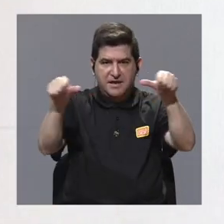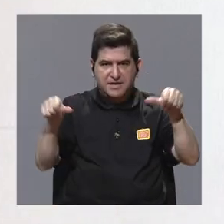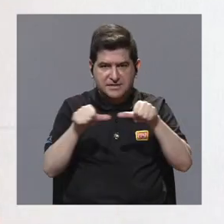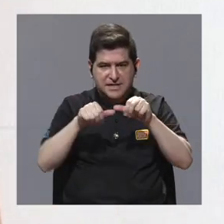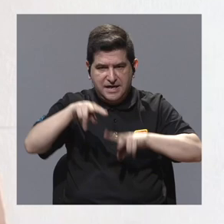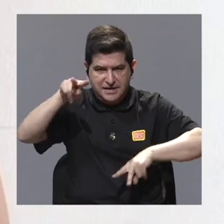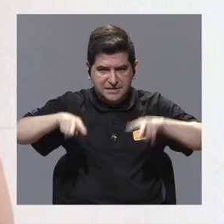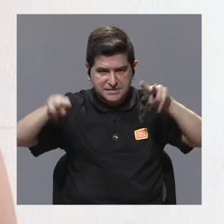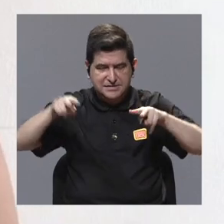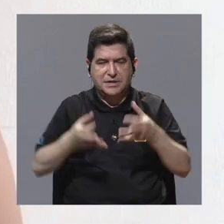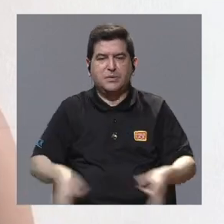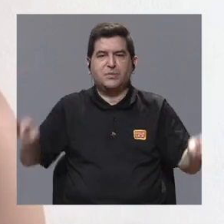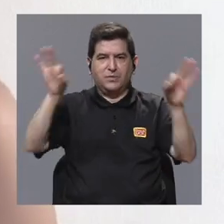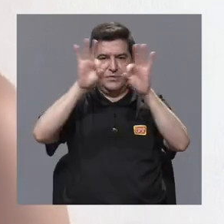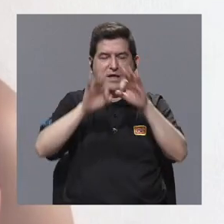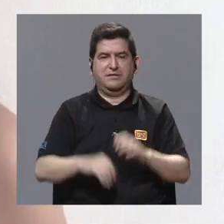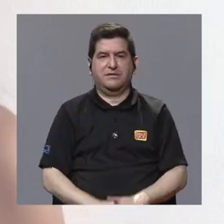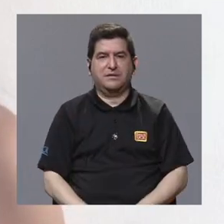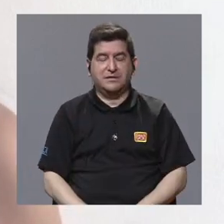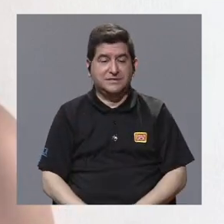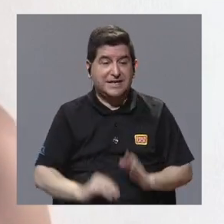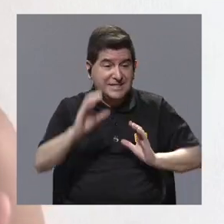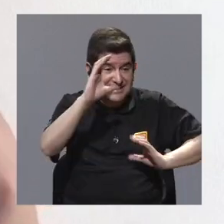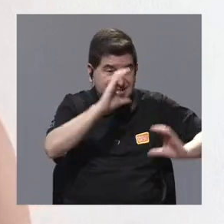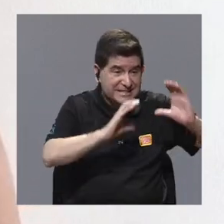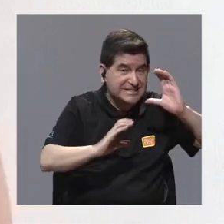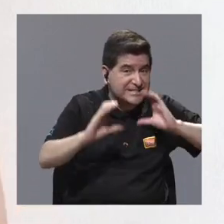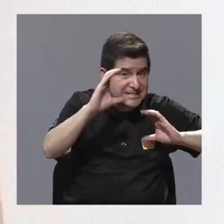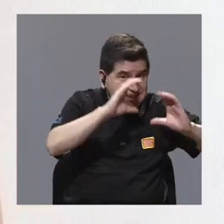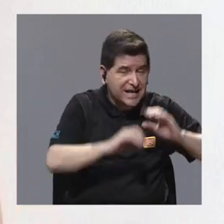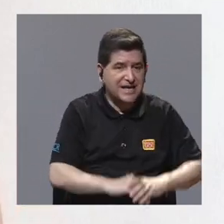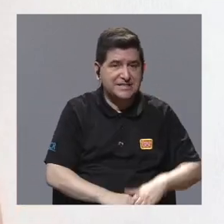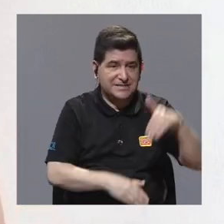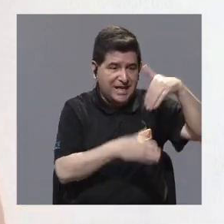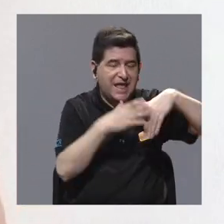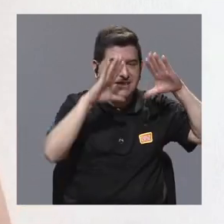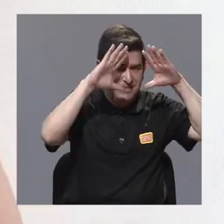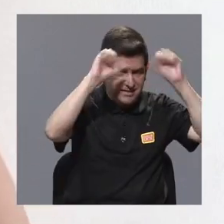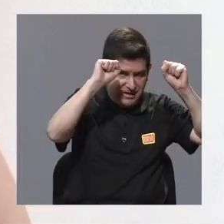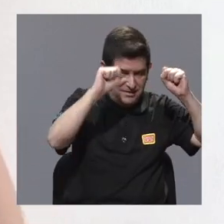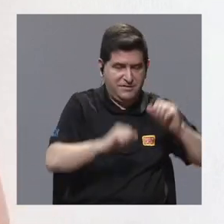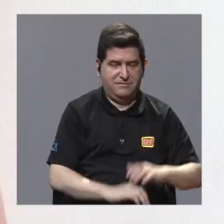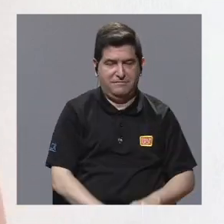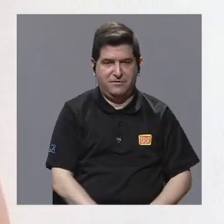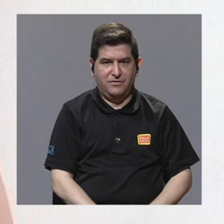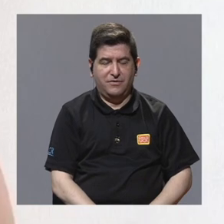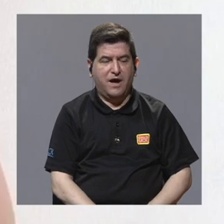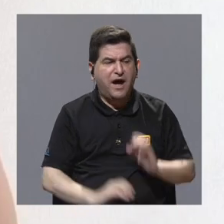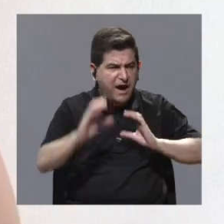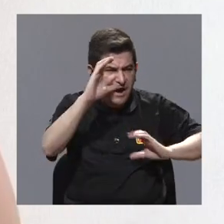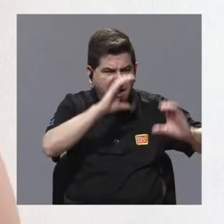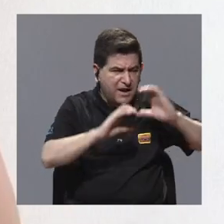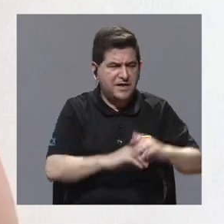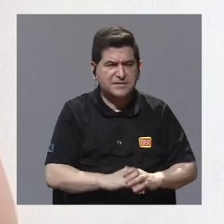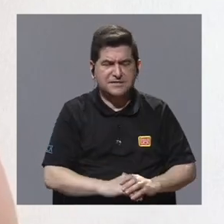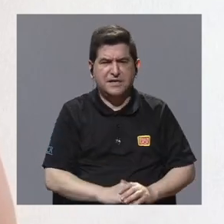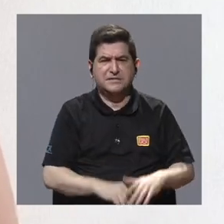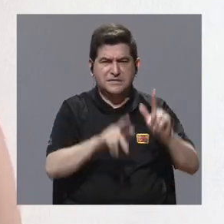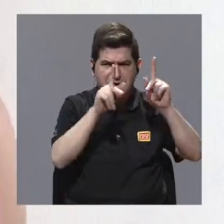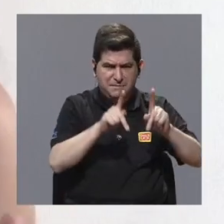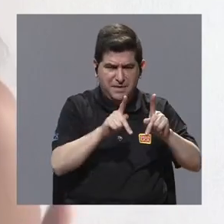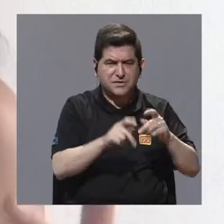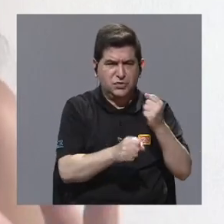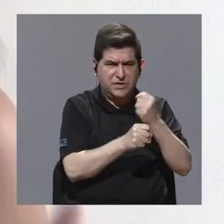variantes. Lo que se conoce como ciencia en la diplomacia, cuando básicamente la ciencia, los científicos, las